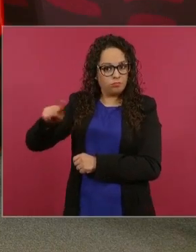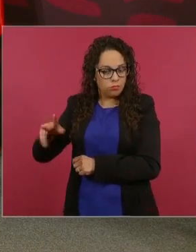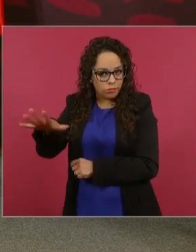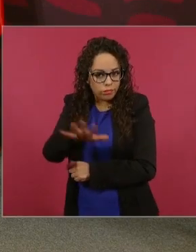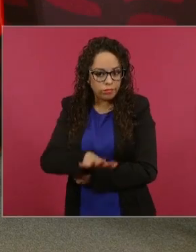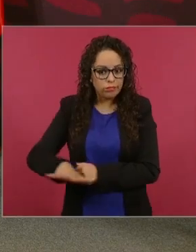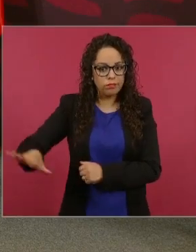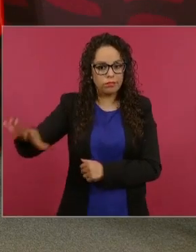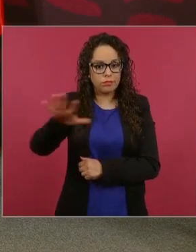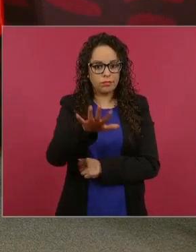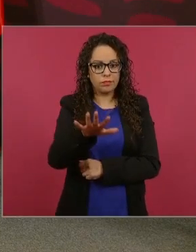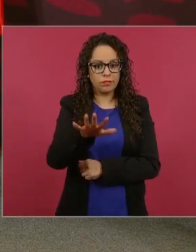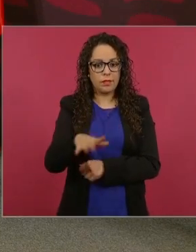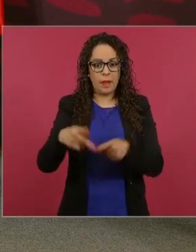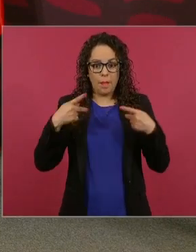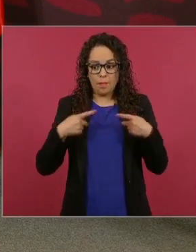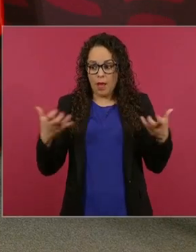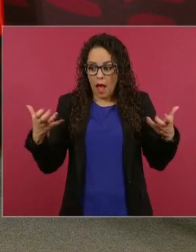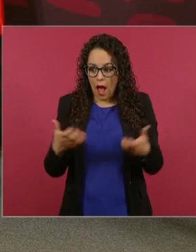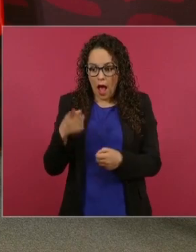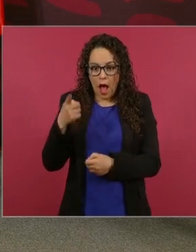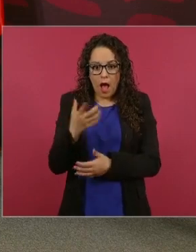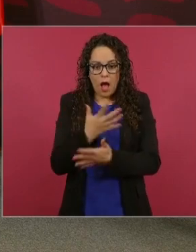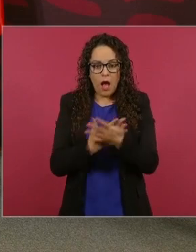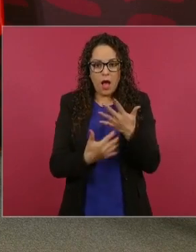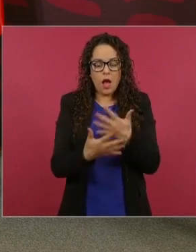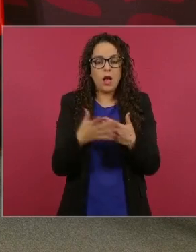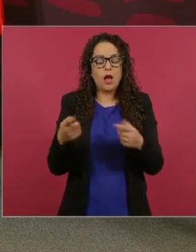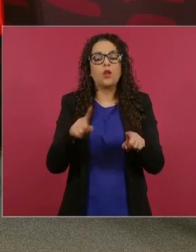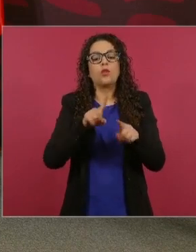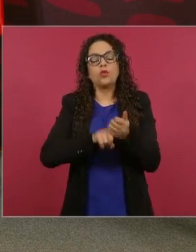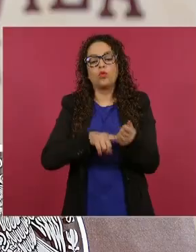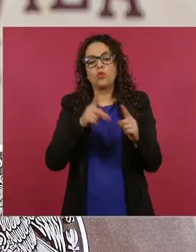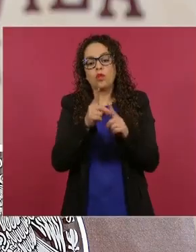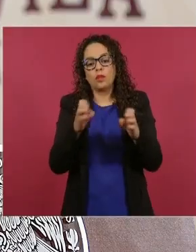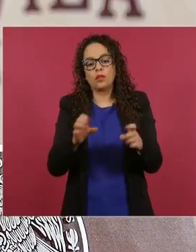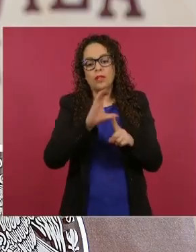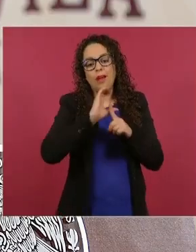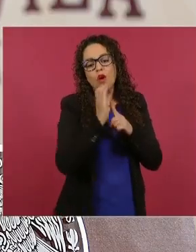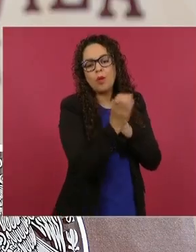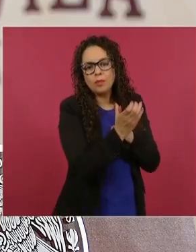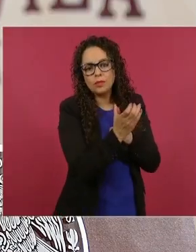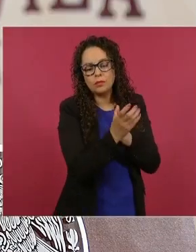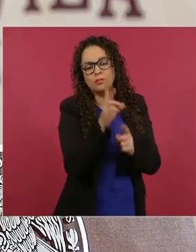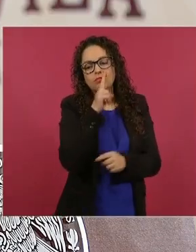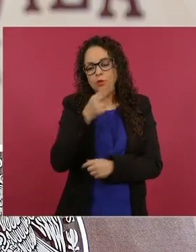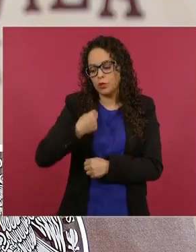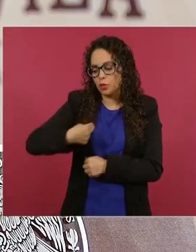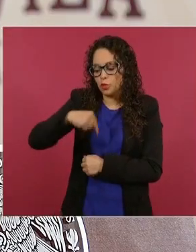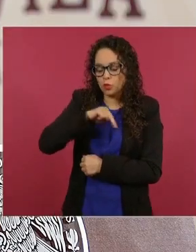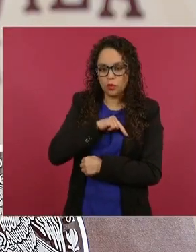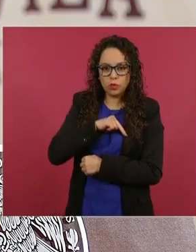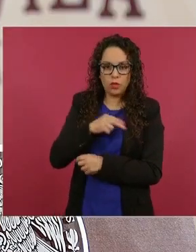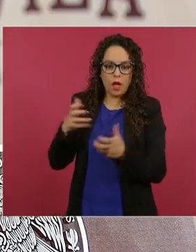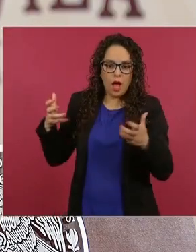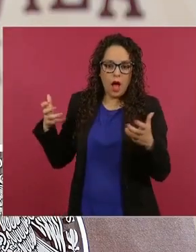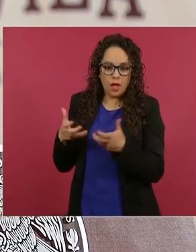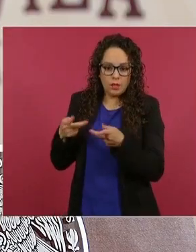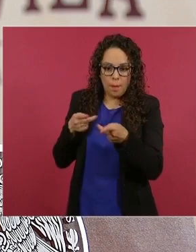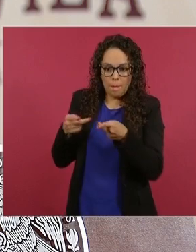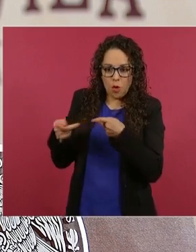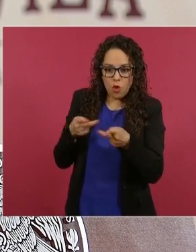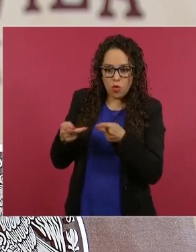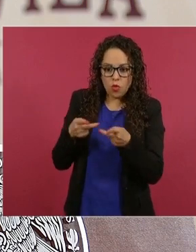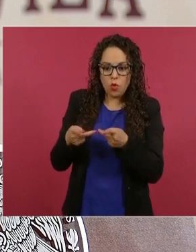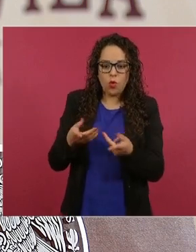técnica que está en territorio haciendo estos procesos están en la comisión. Y entonces, lo hacemos nosotros, lo elaboramos en casa y hacemos unos productos de alta